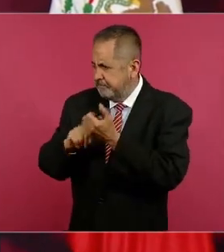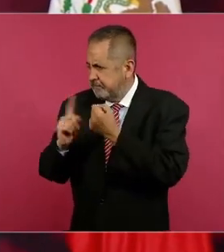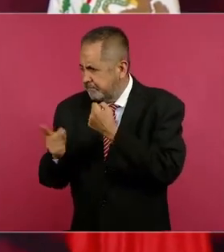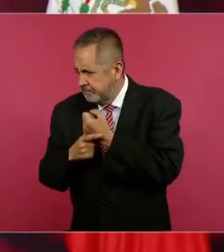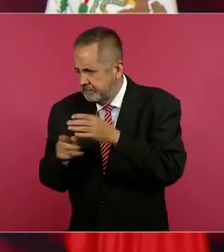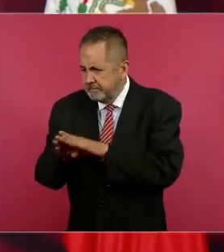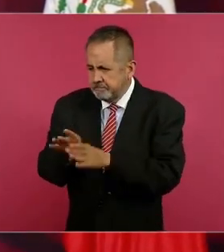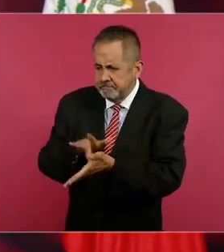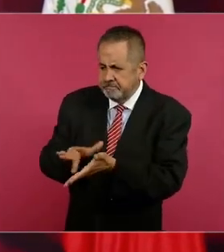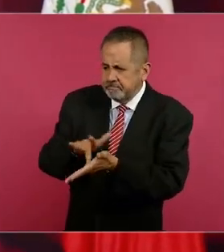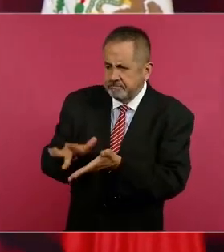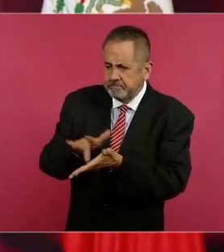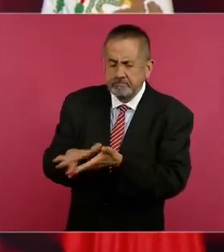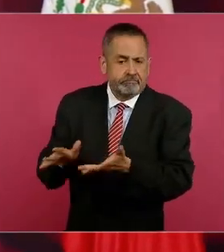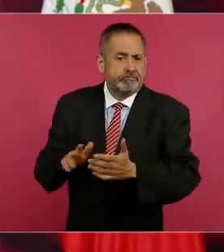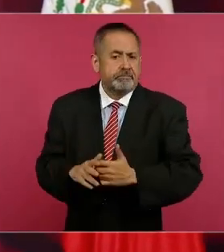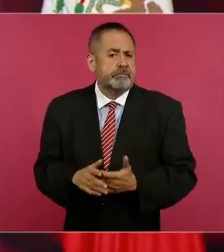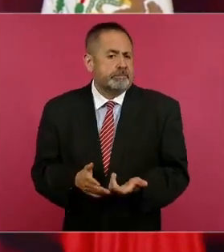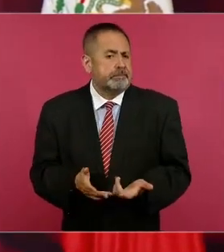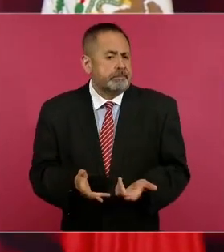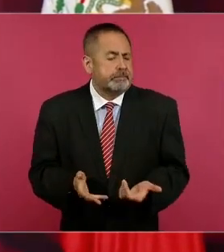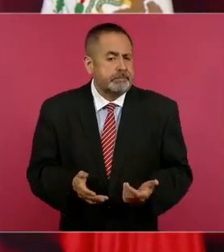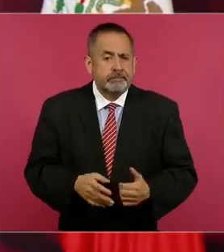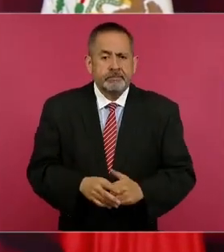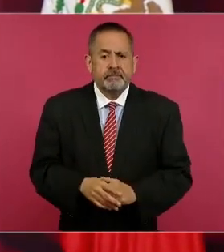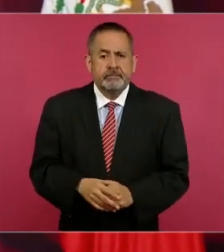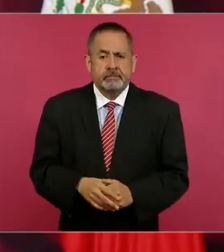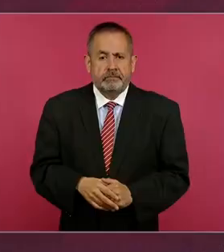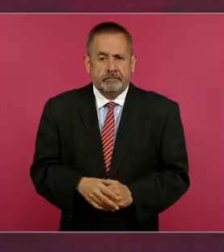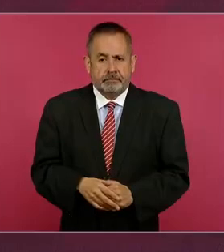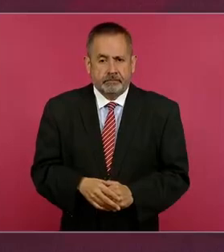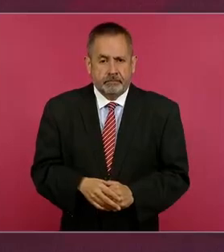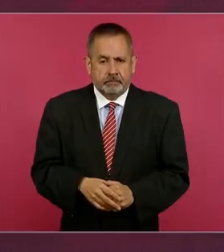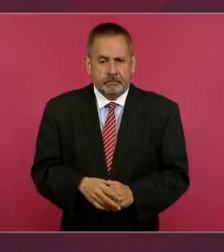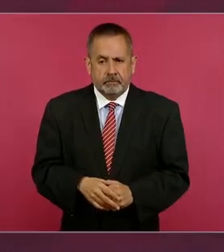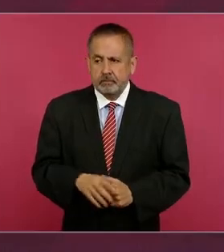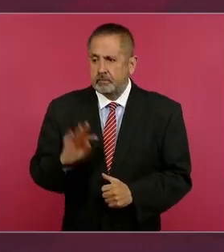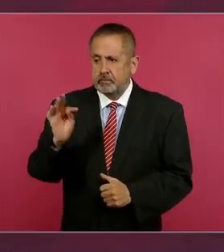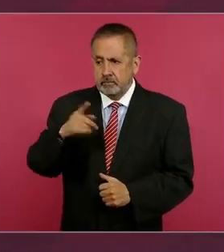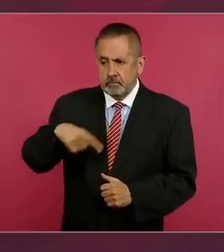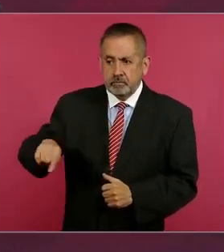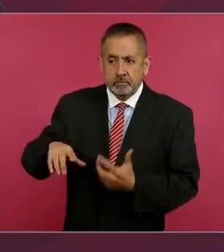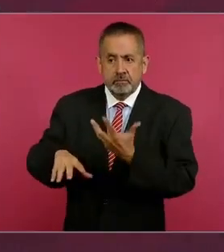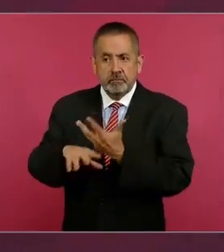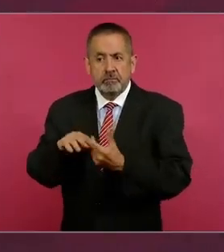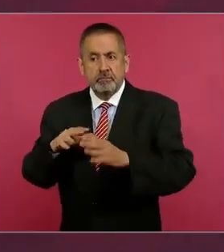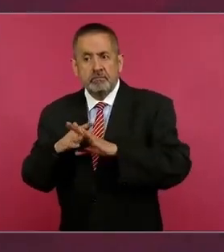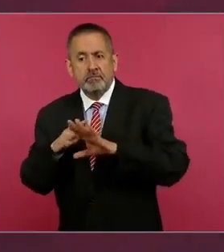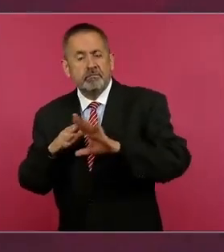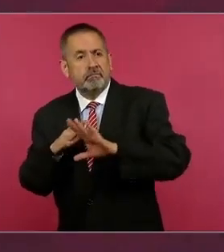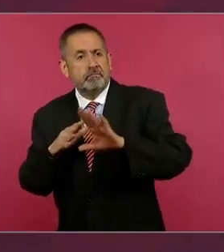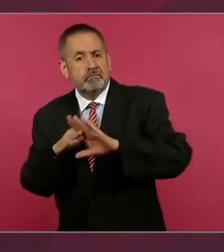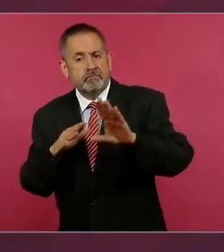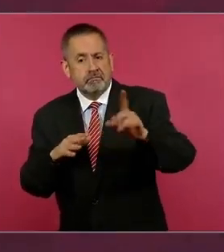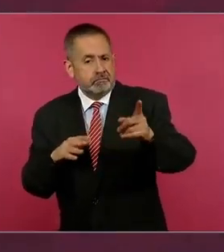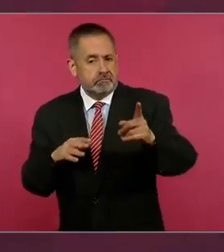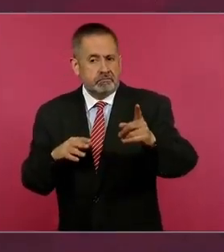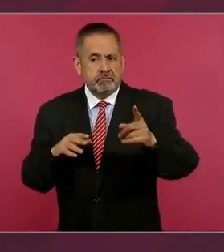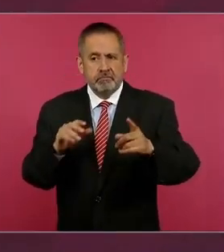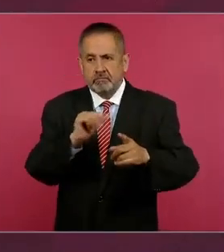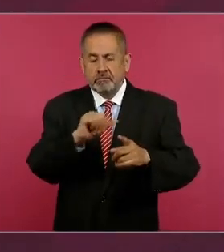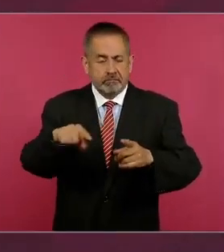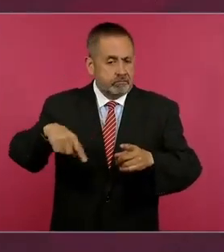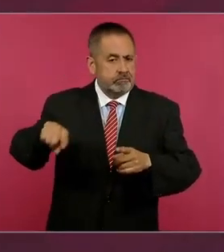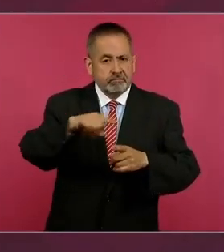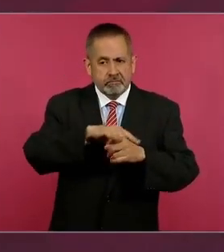Si hay mucha migración, si es mucho el flujo de migrantes